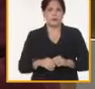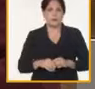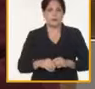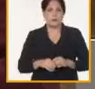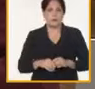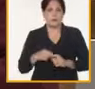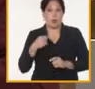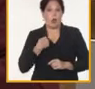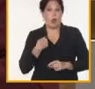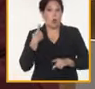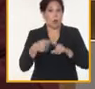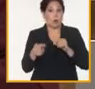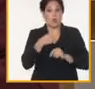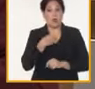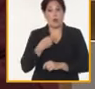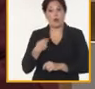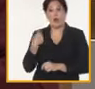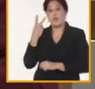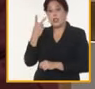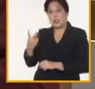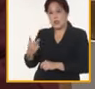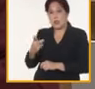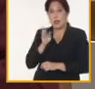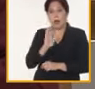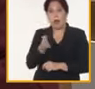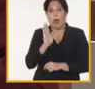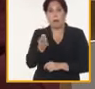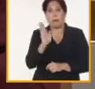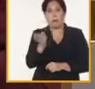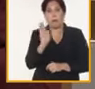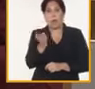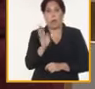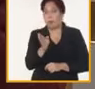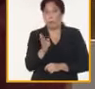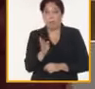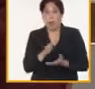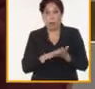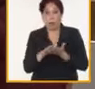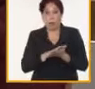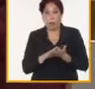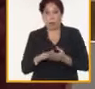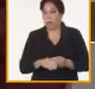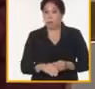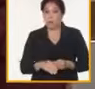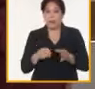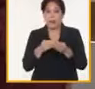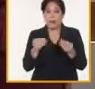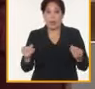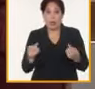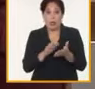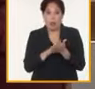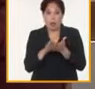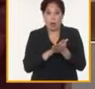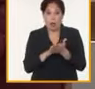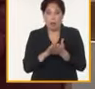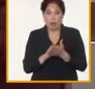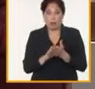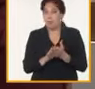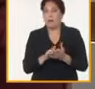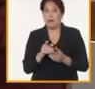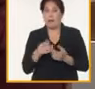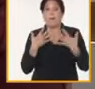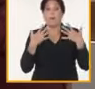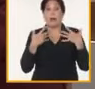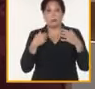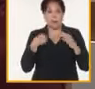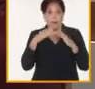han visitado otros municipios que uno camina prácticamente el territorio no se encuentra en un patio una mata de plátano una mata de